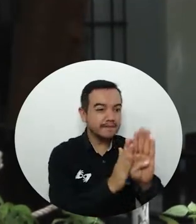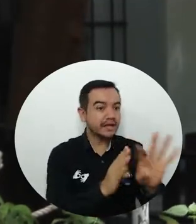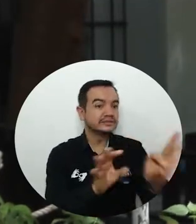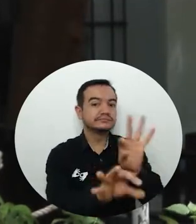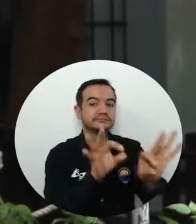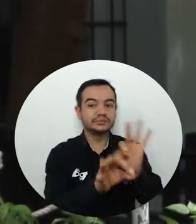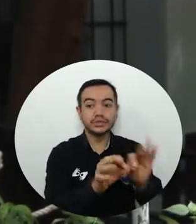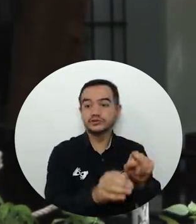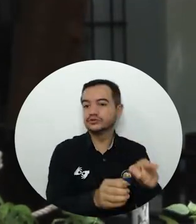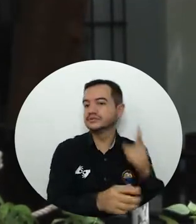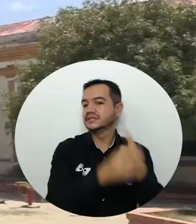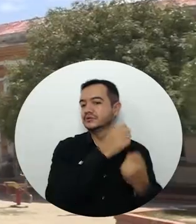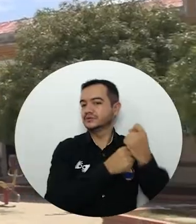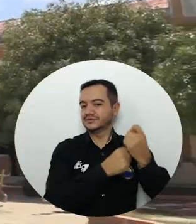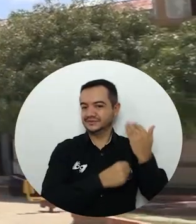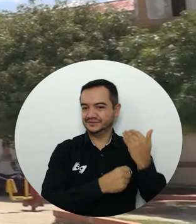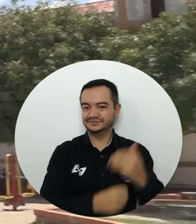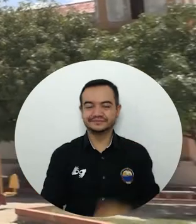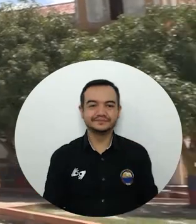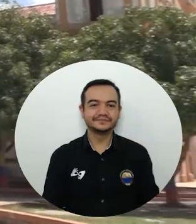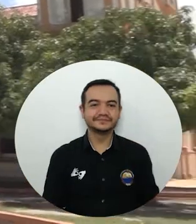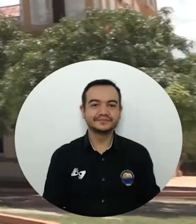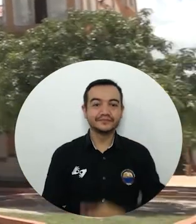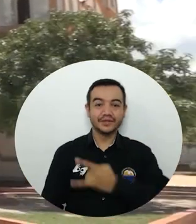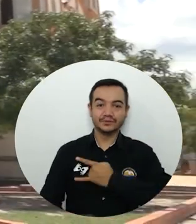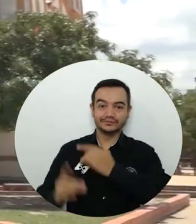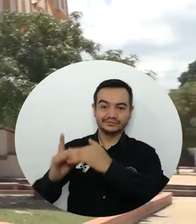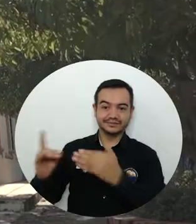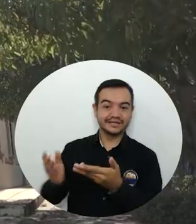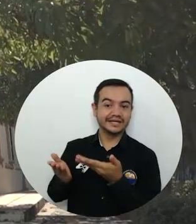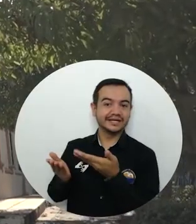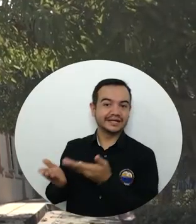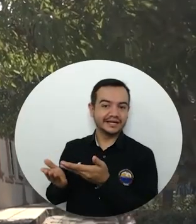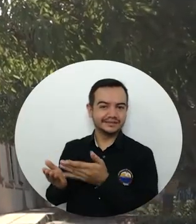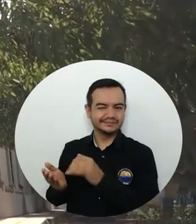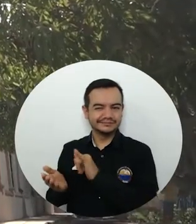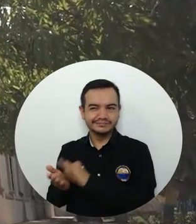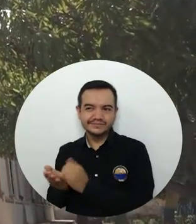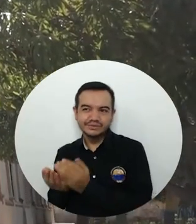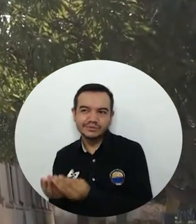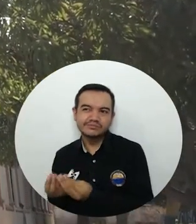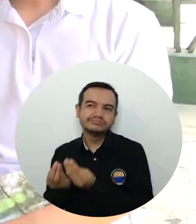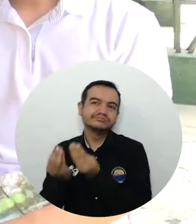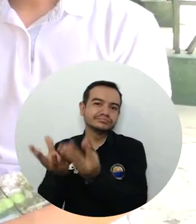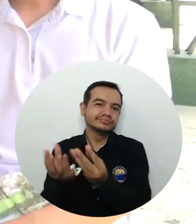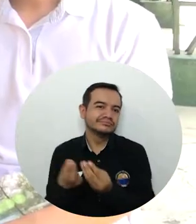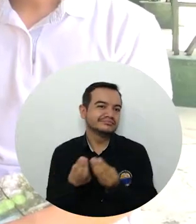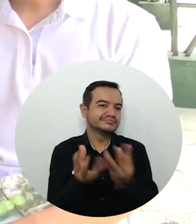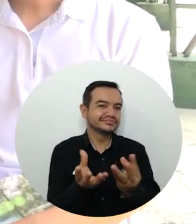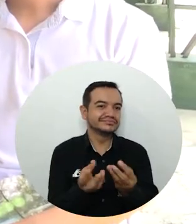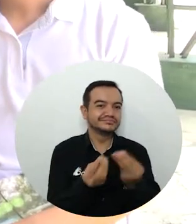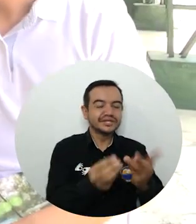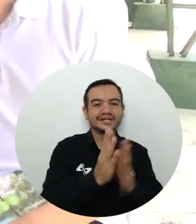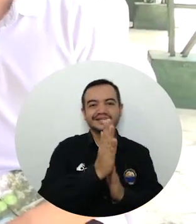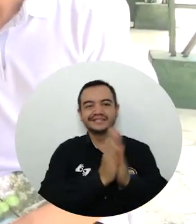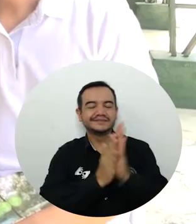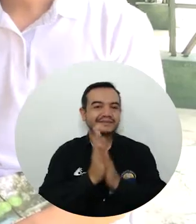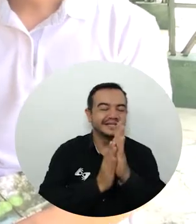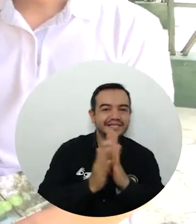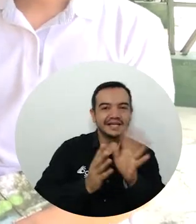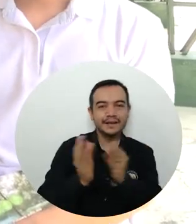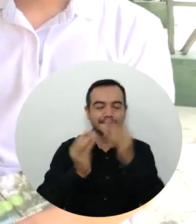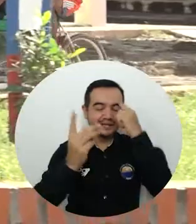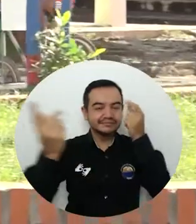Saber 11 del año anterior. La Universidad del Magdalena continúa llevando esperanza y alternativas de progreso